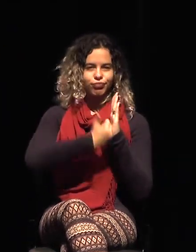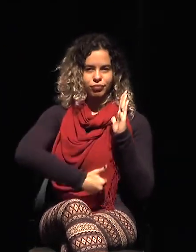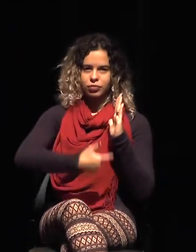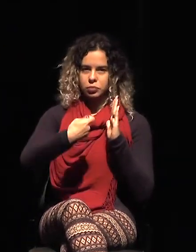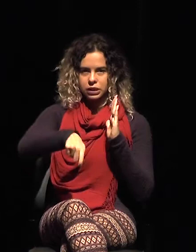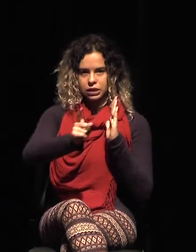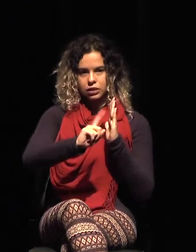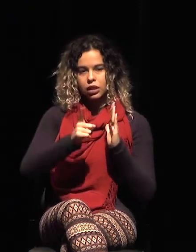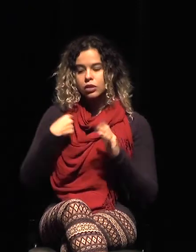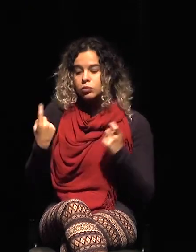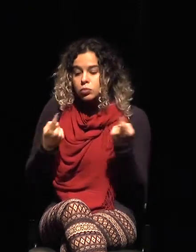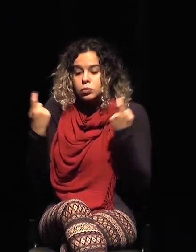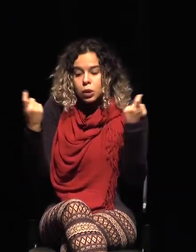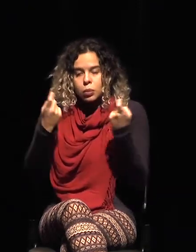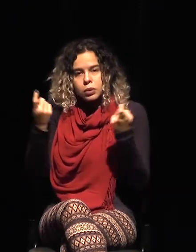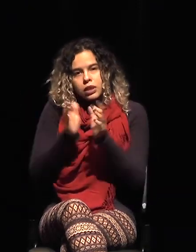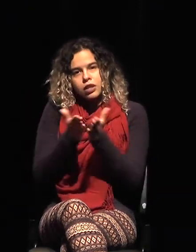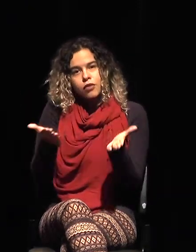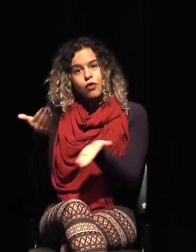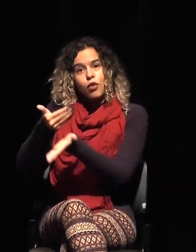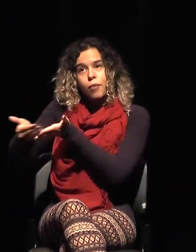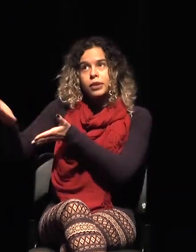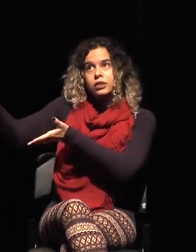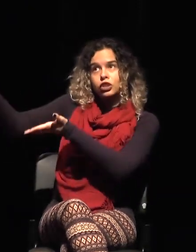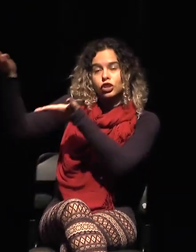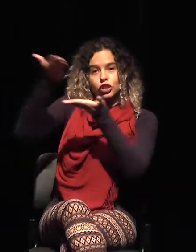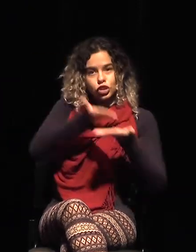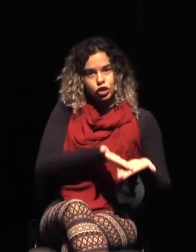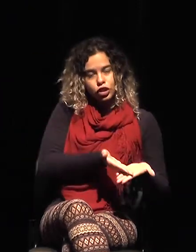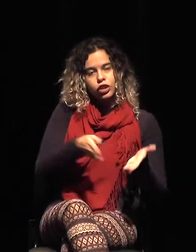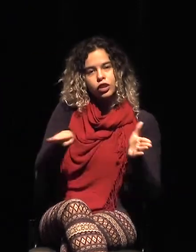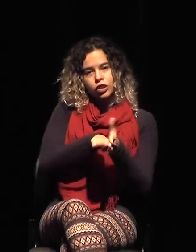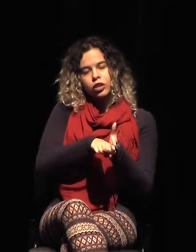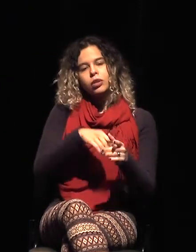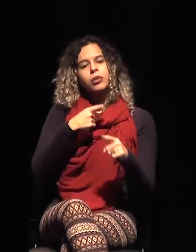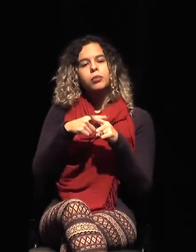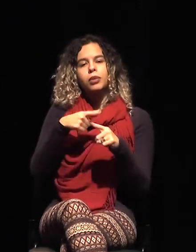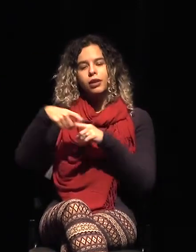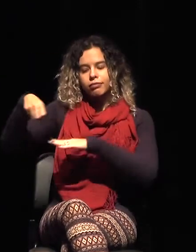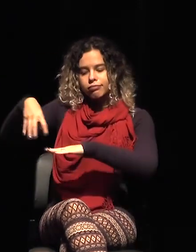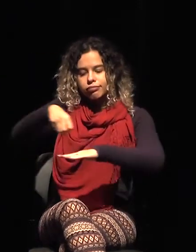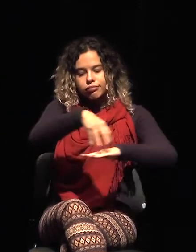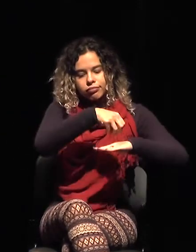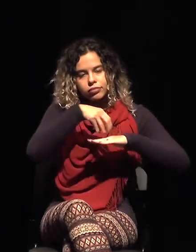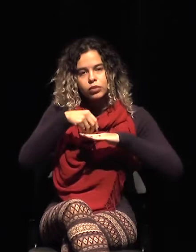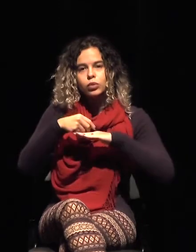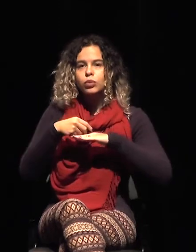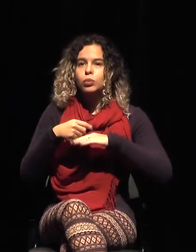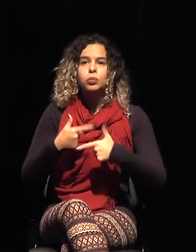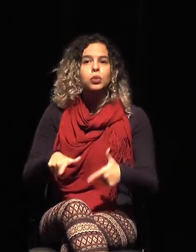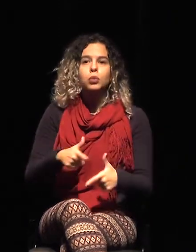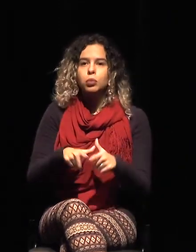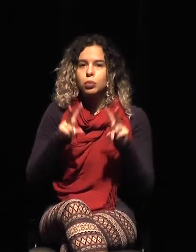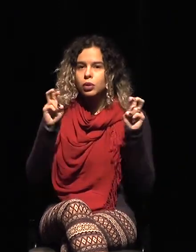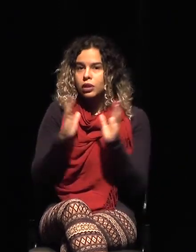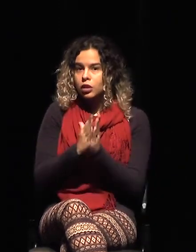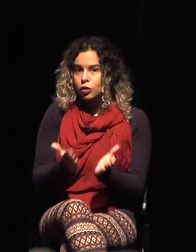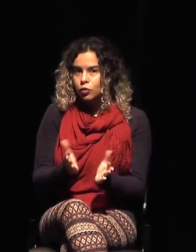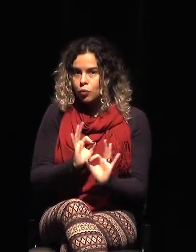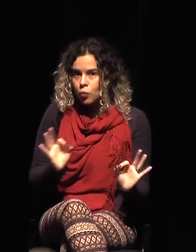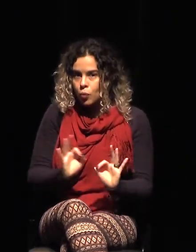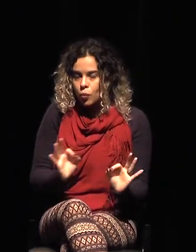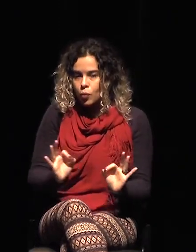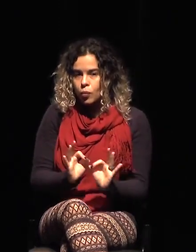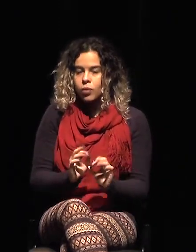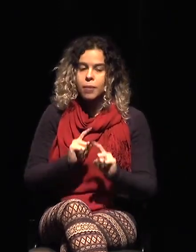hay un análisis en el escáner de que no hay ningún problema en relación con el libro. Pero, claro, si hay algún contenido dentro, por